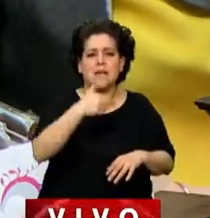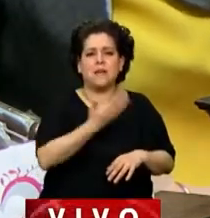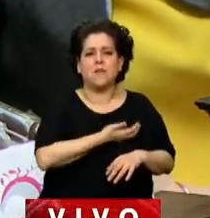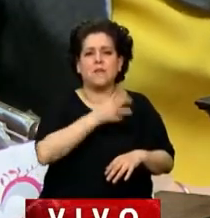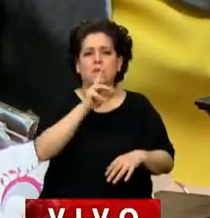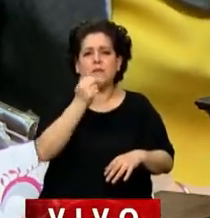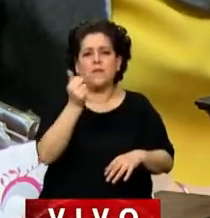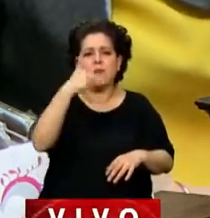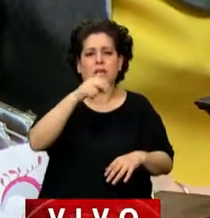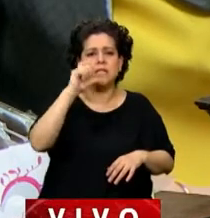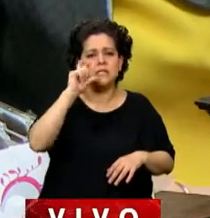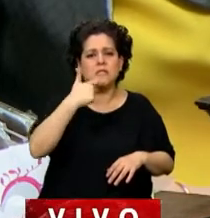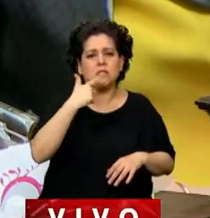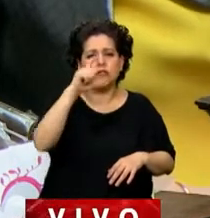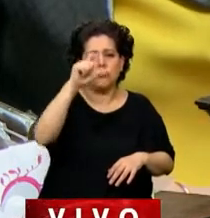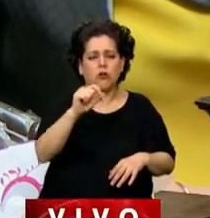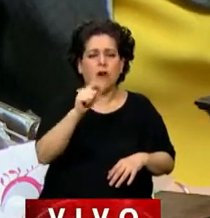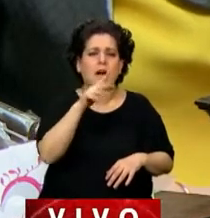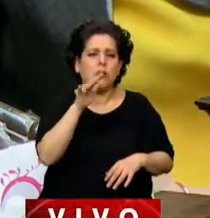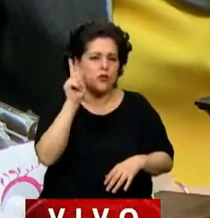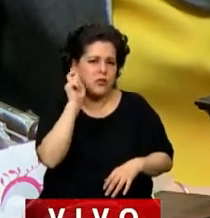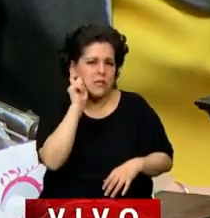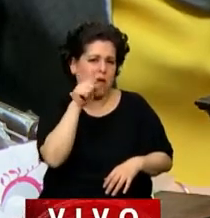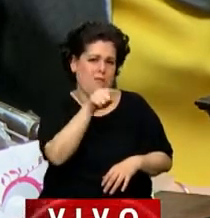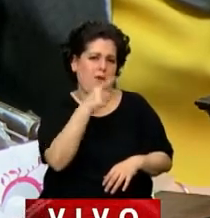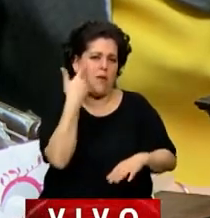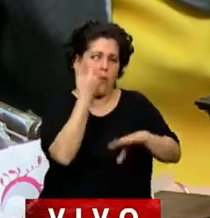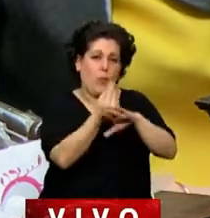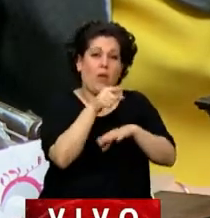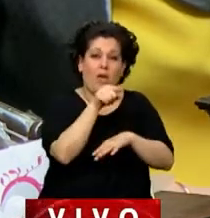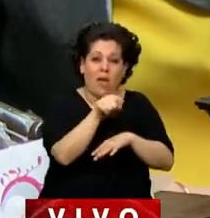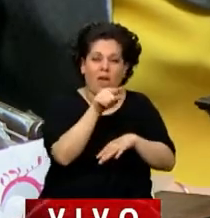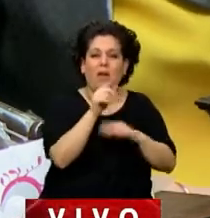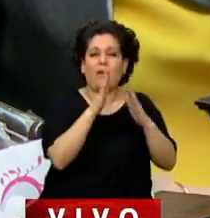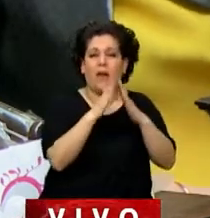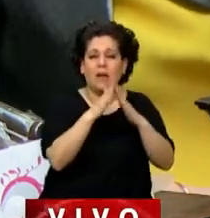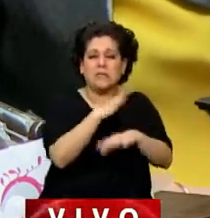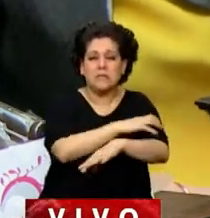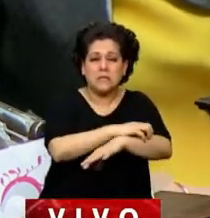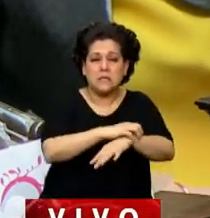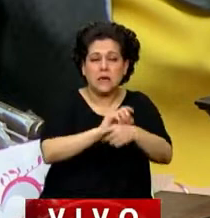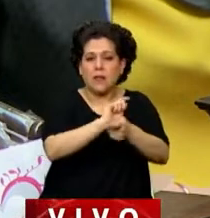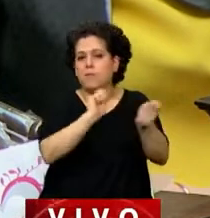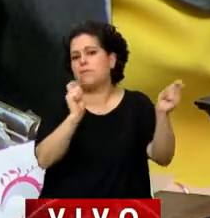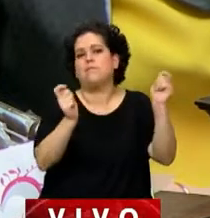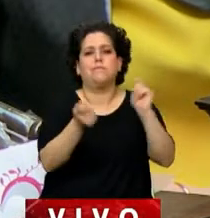a los 14 años, en un rancho luego transformado en escuela,